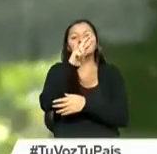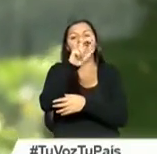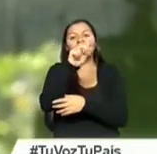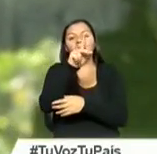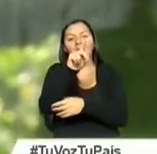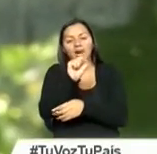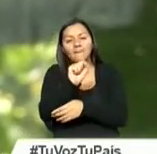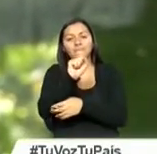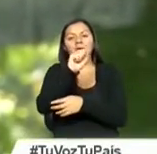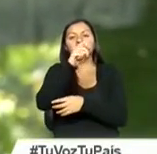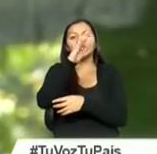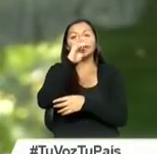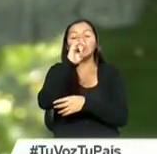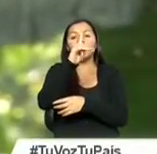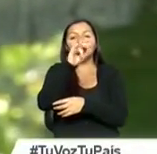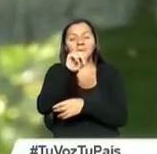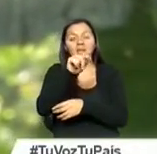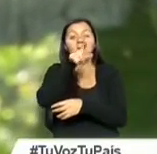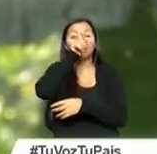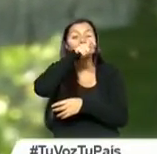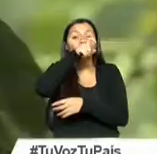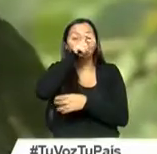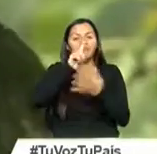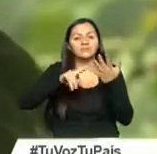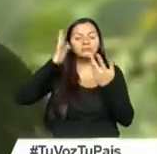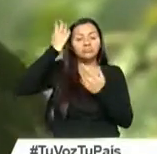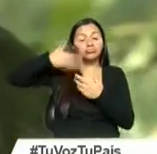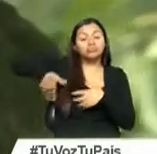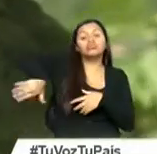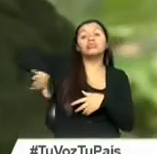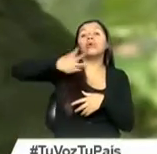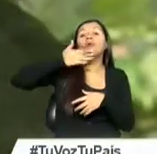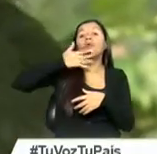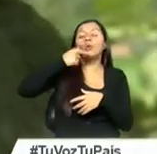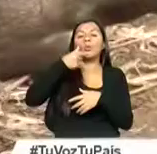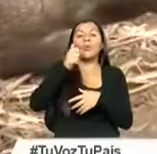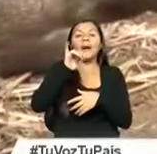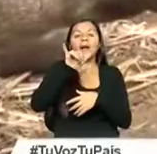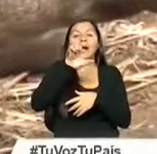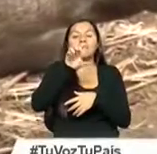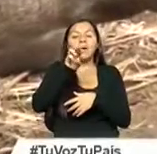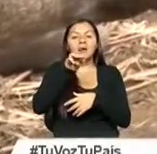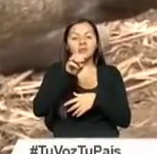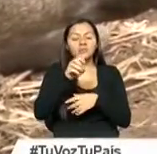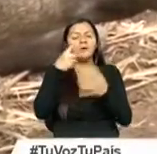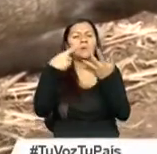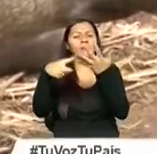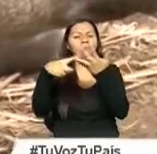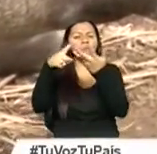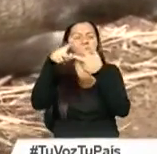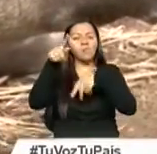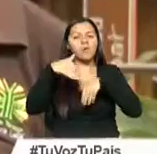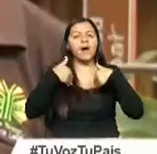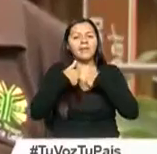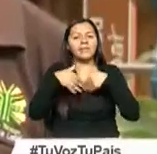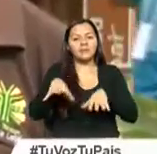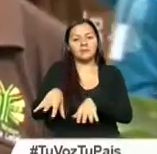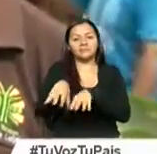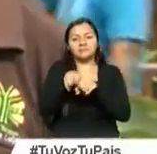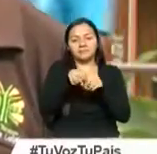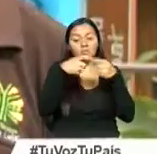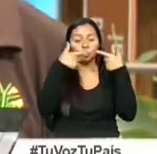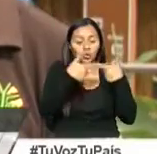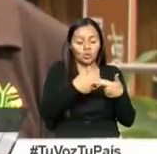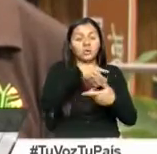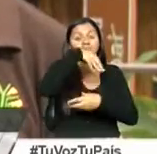saíno y una variedad de loras, como los guacamayos, los reales. En sí tenemos una gran variedad de animales que han sido rescatados y